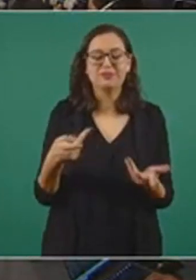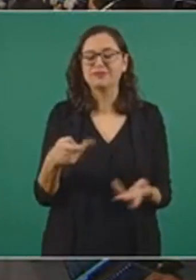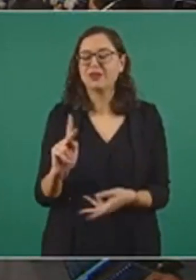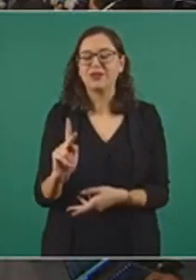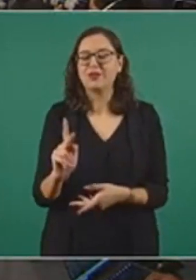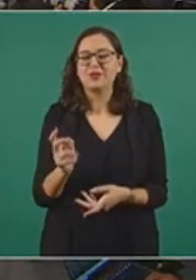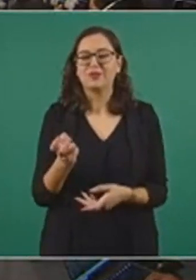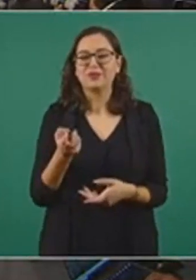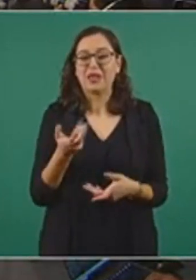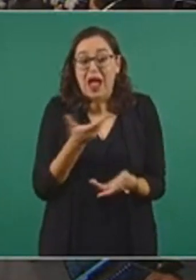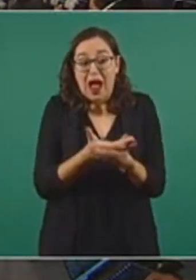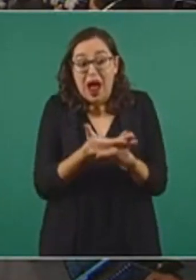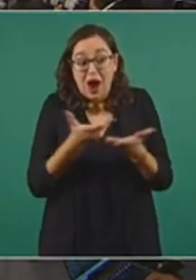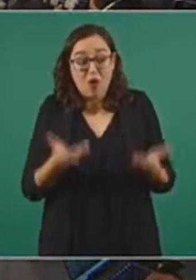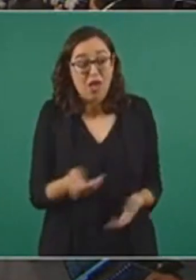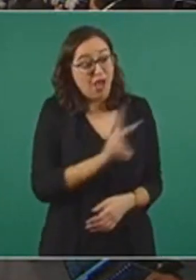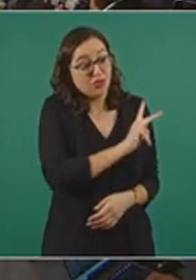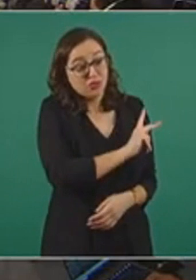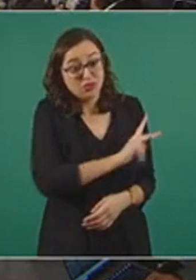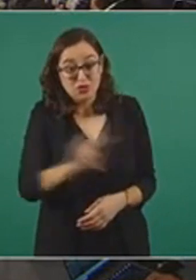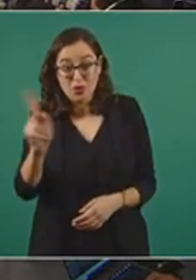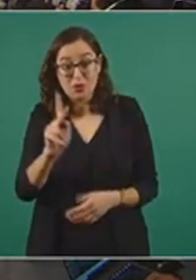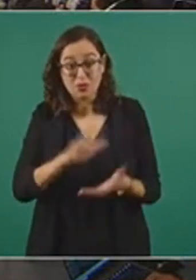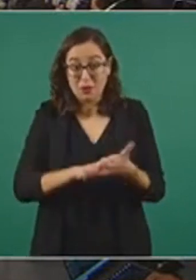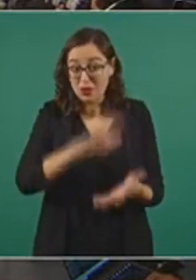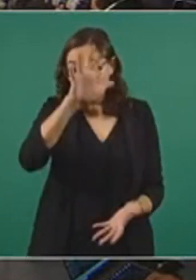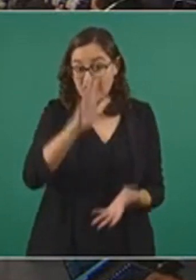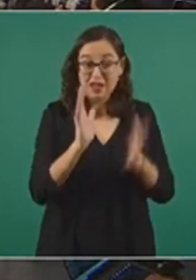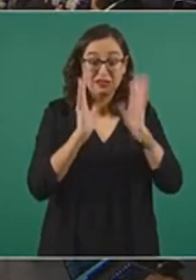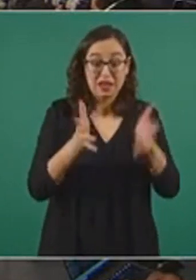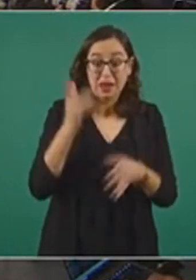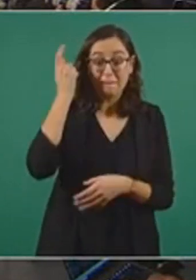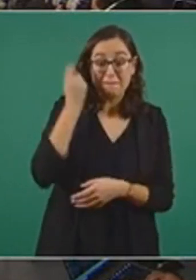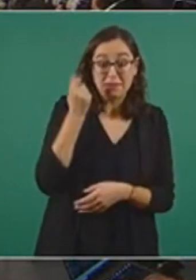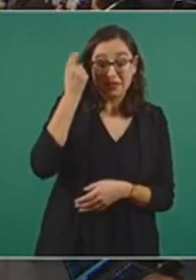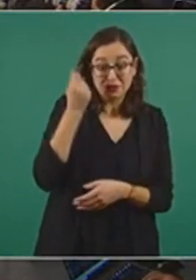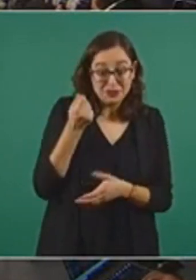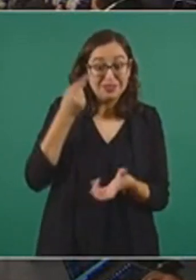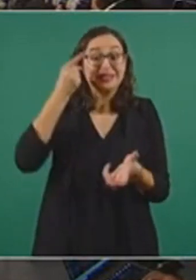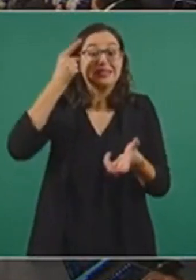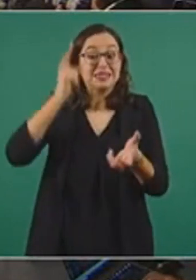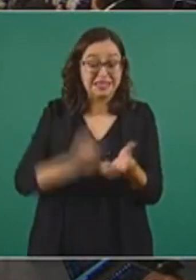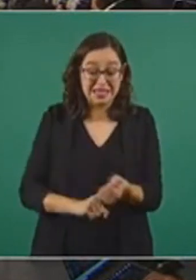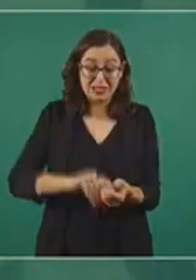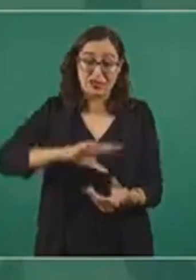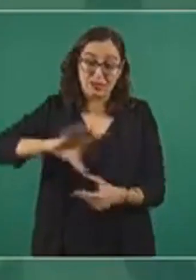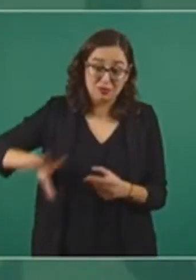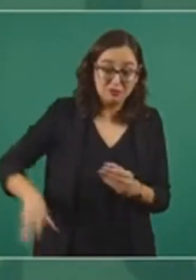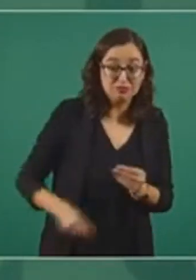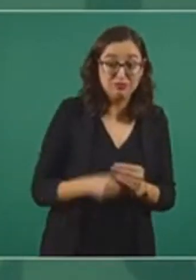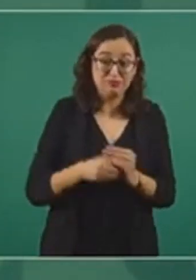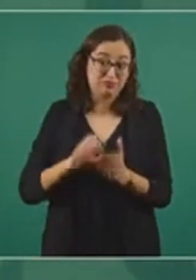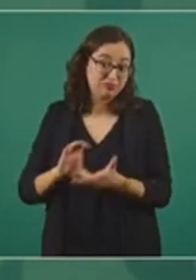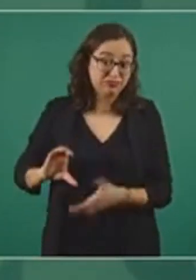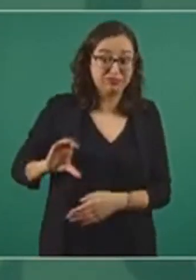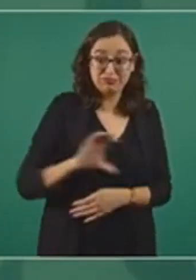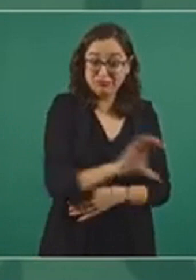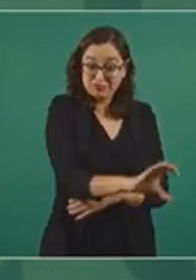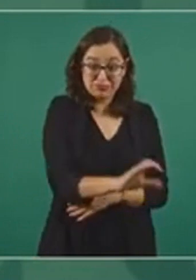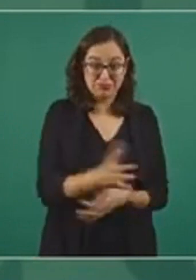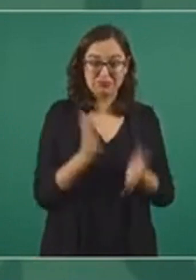pensiones, todos están recibiendo su pensión. ¿Y de dónde se recibe? Pues del mismo dinero que ya se estuvo